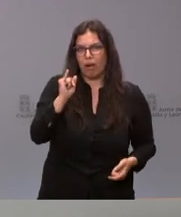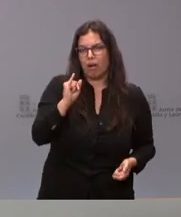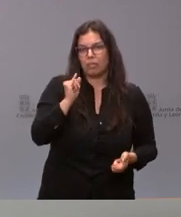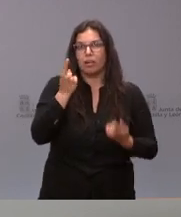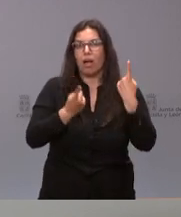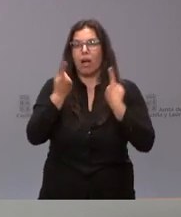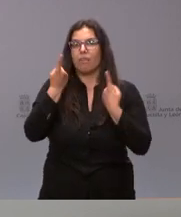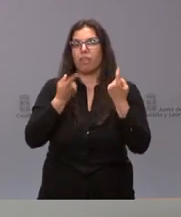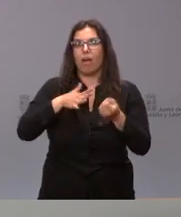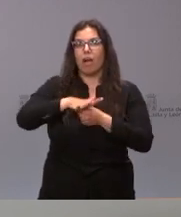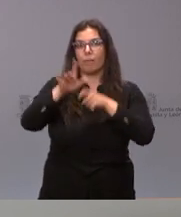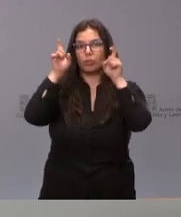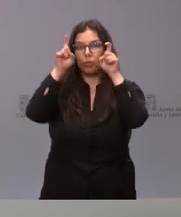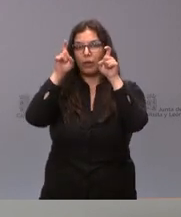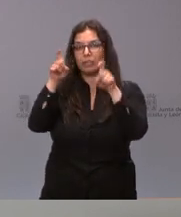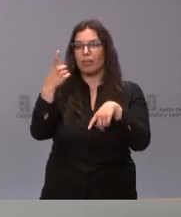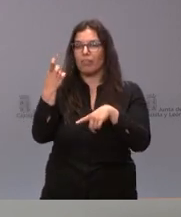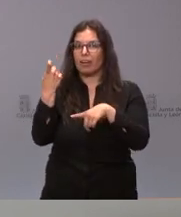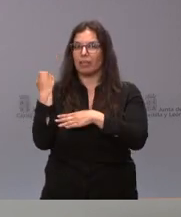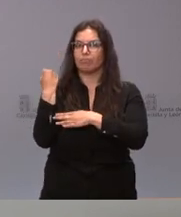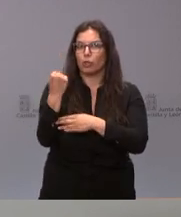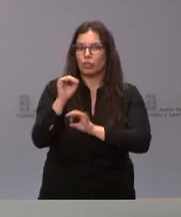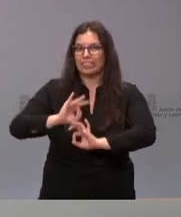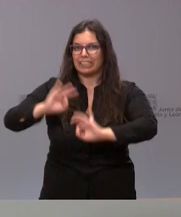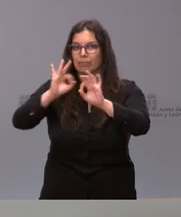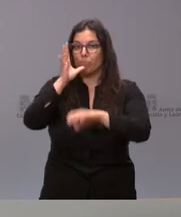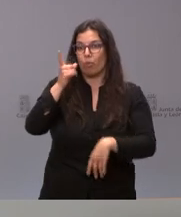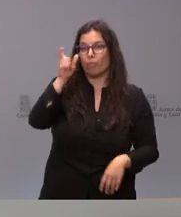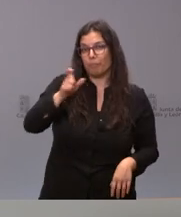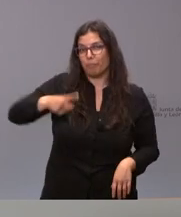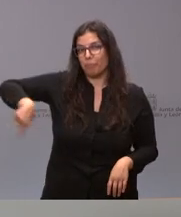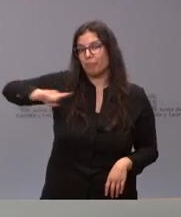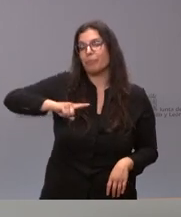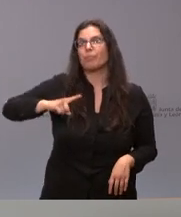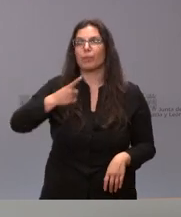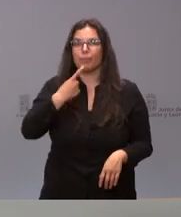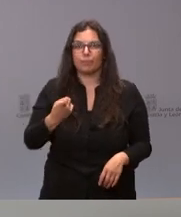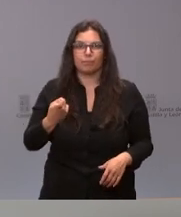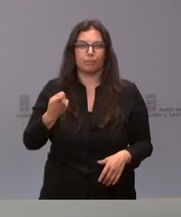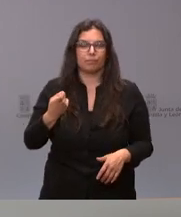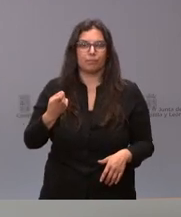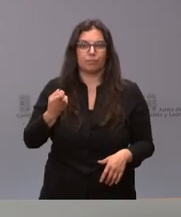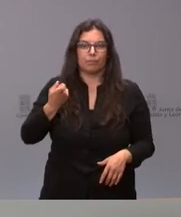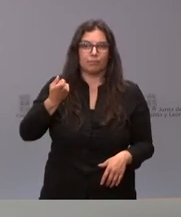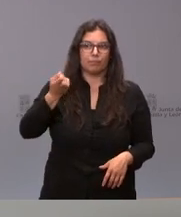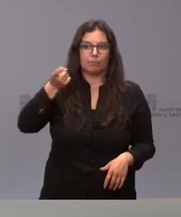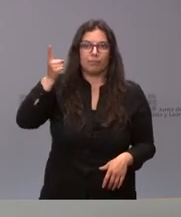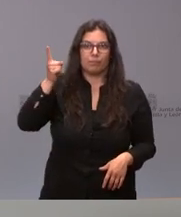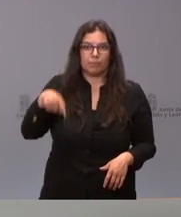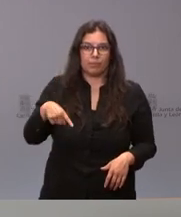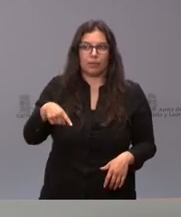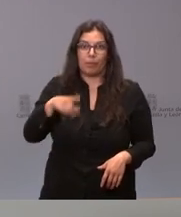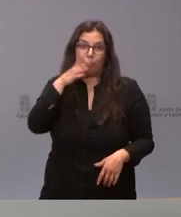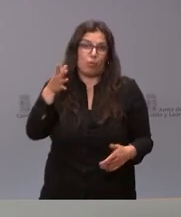ámbito educativo exige un acompañamiento especializado porque muchas de estas personas tienen alguna dificultad, también incluido el propio